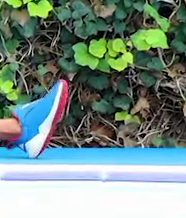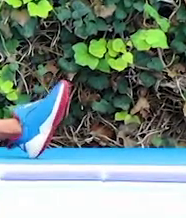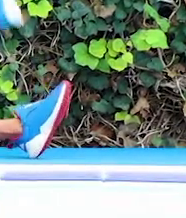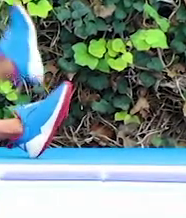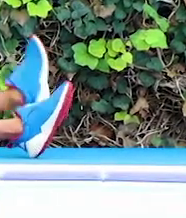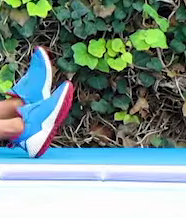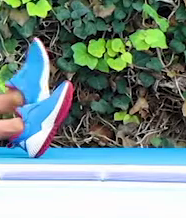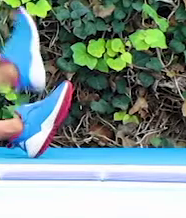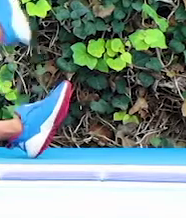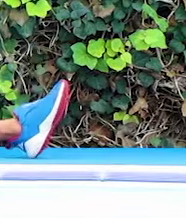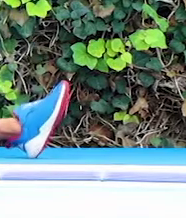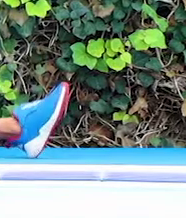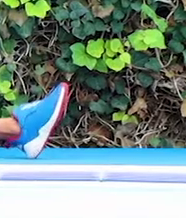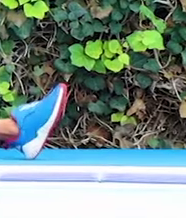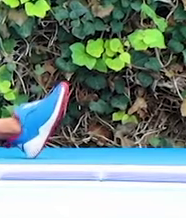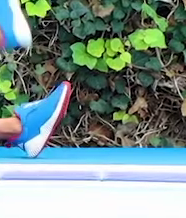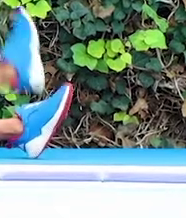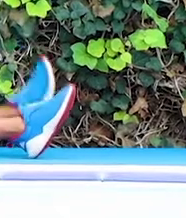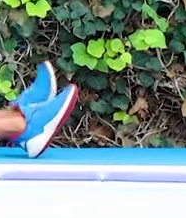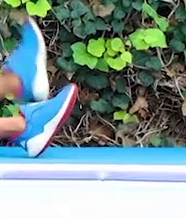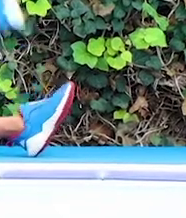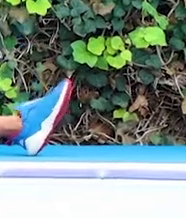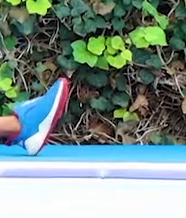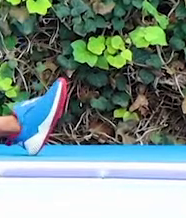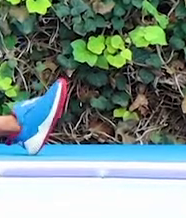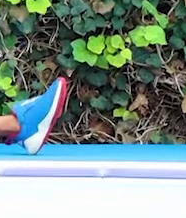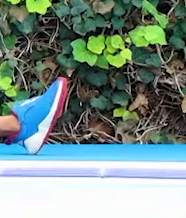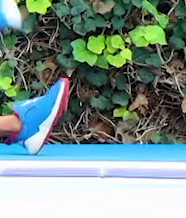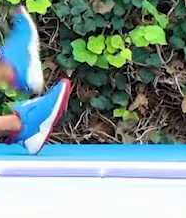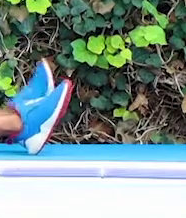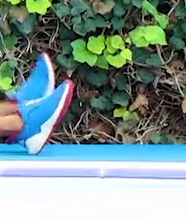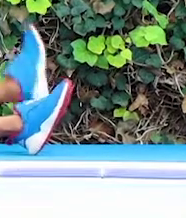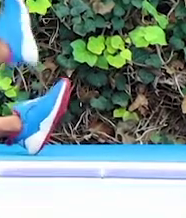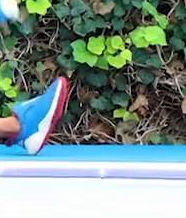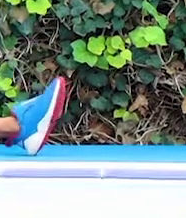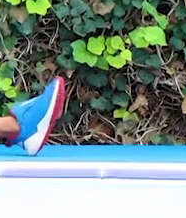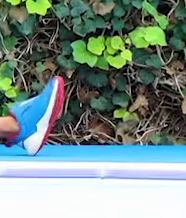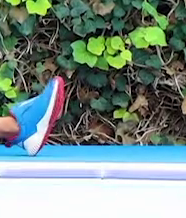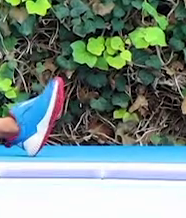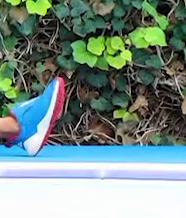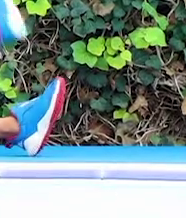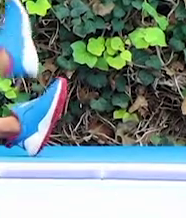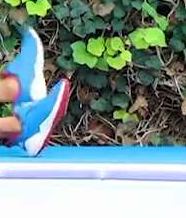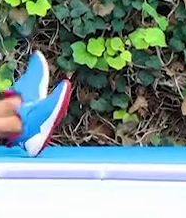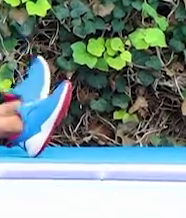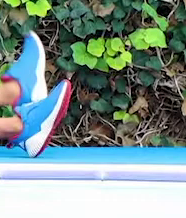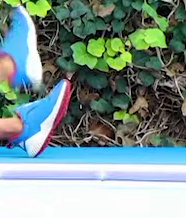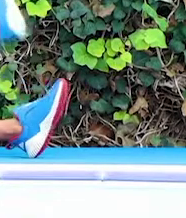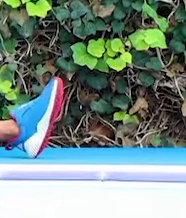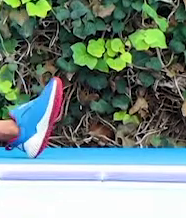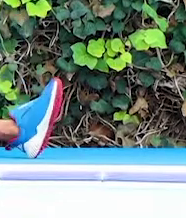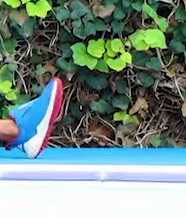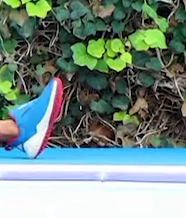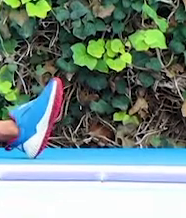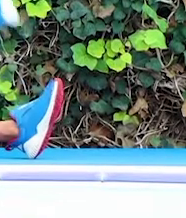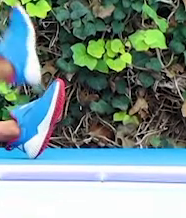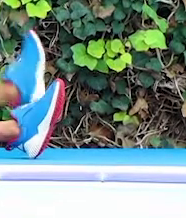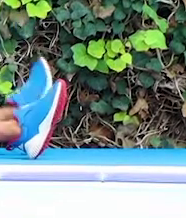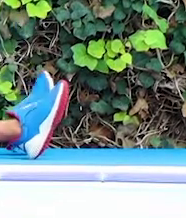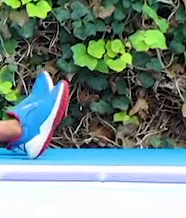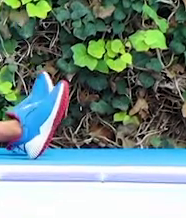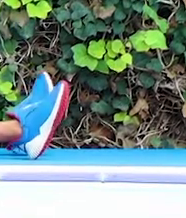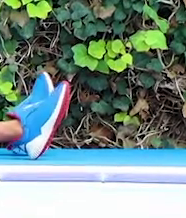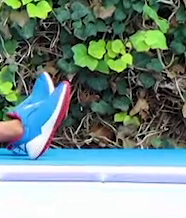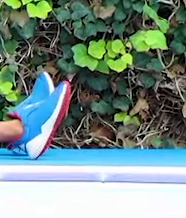sin que toque el suelo. Muy bien. Estira muy bien. Sin que toque el suelo. Perfecto. Una más.